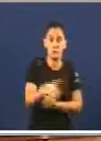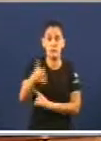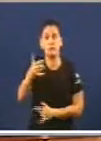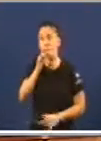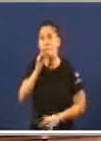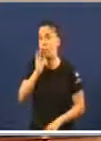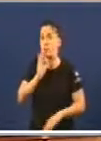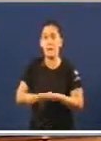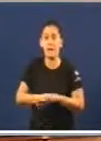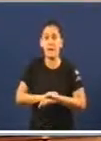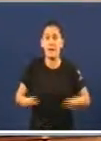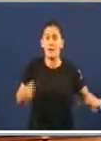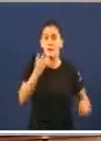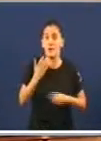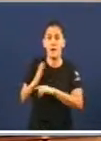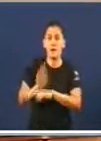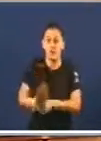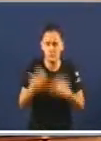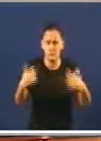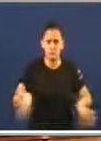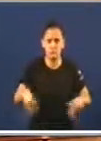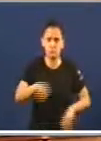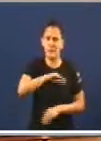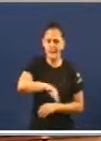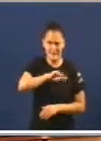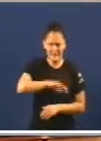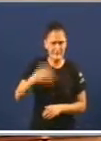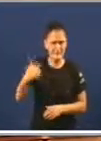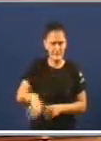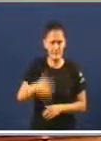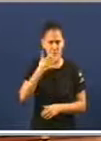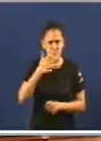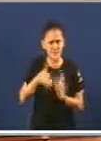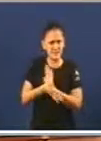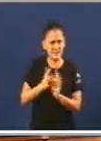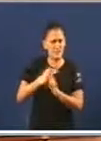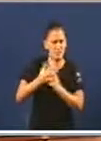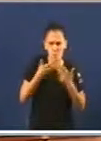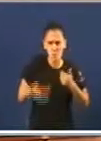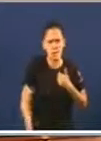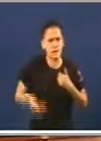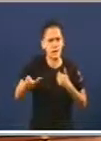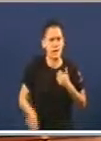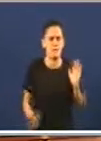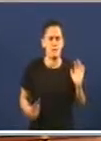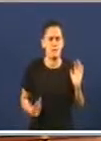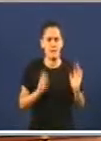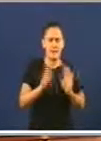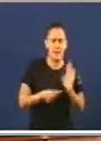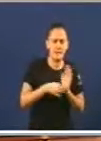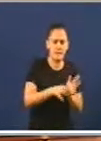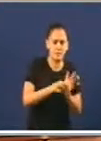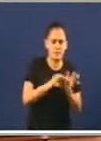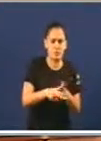cumprir. Exemplos temos da bondo dunha circunstancia que é gravísima o noso entender. Ley de Servizos